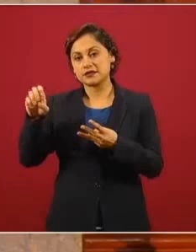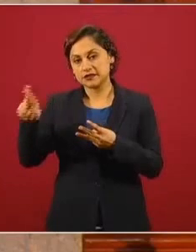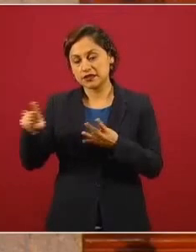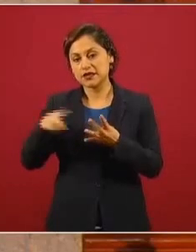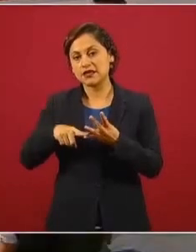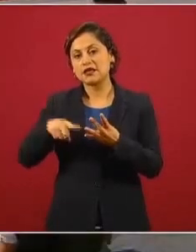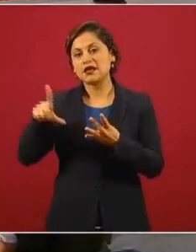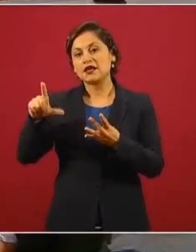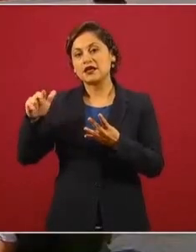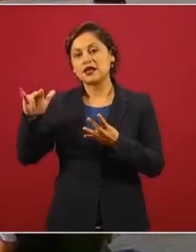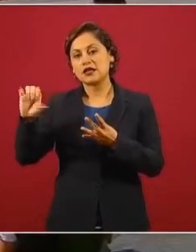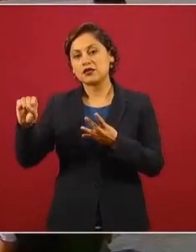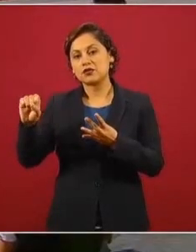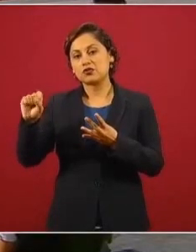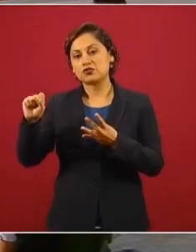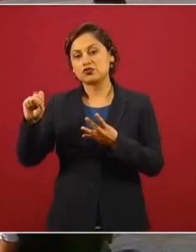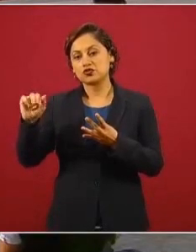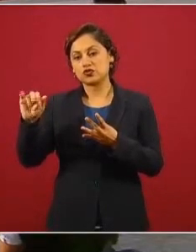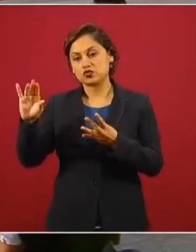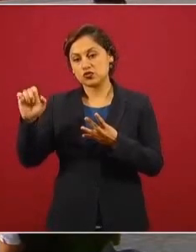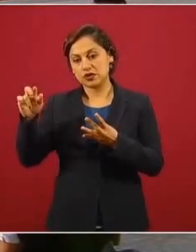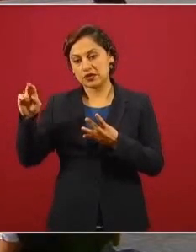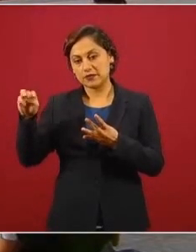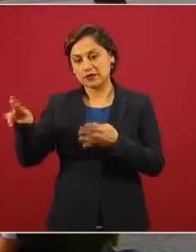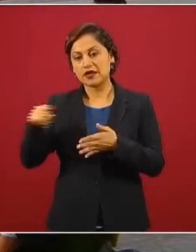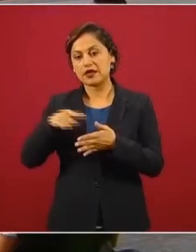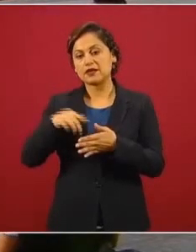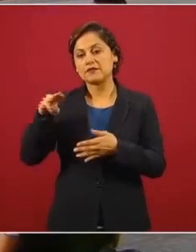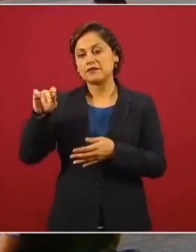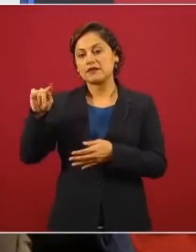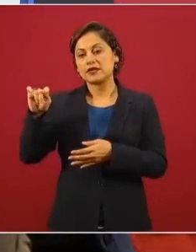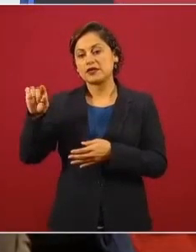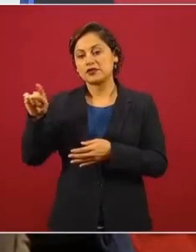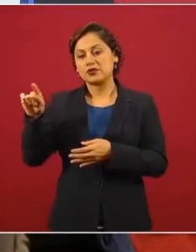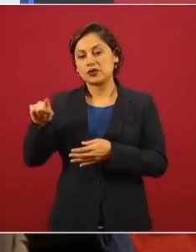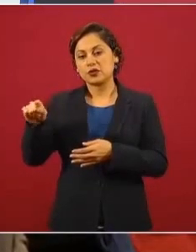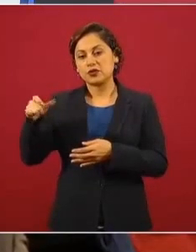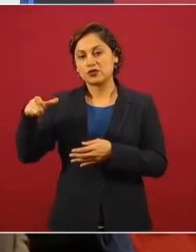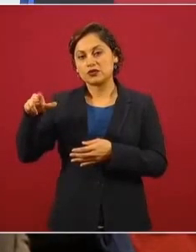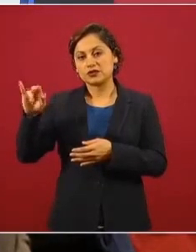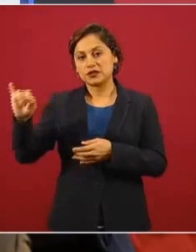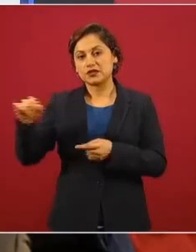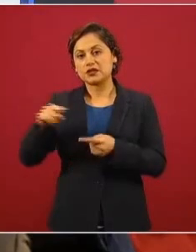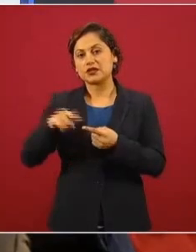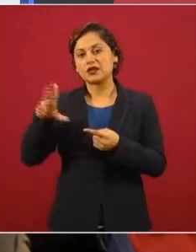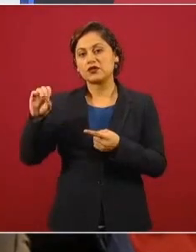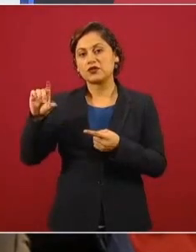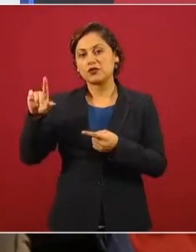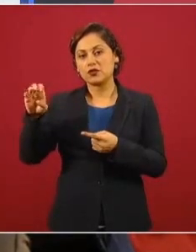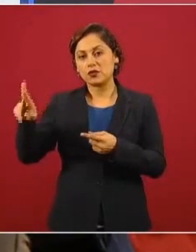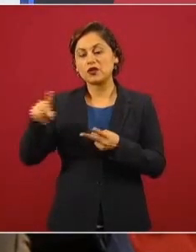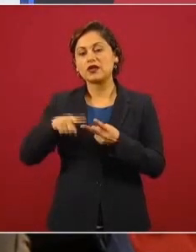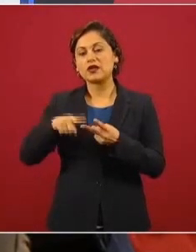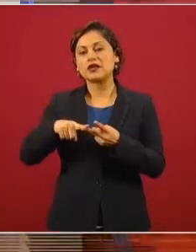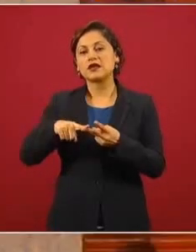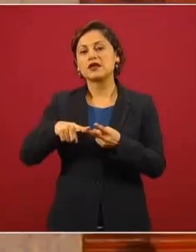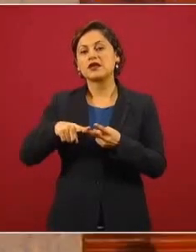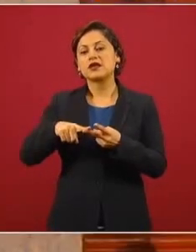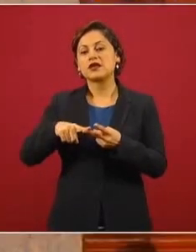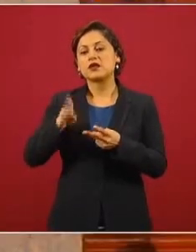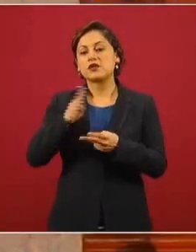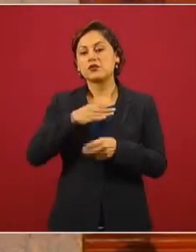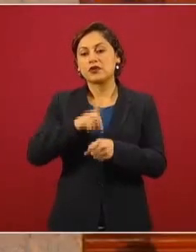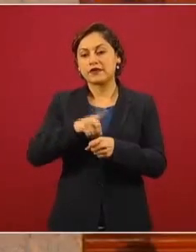Leo Zuckerman, de encuestadoras, Consulta Mitowski, Massive Coller, Buendía El Aredo y Parametría.